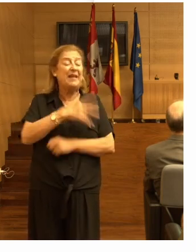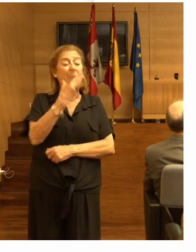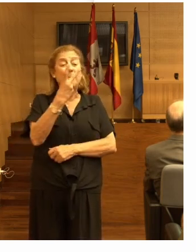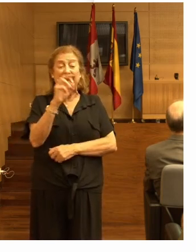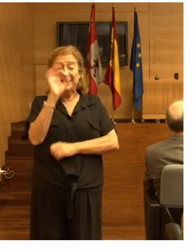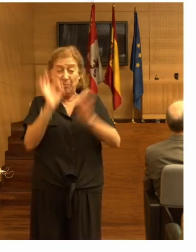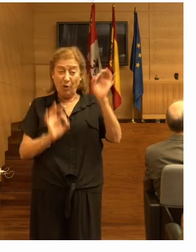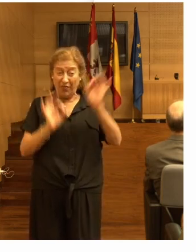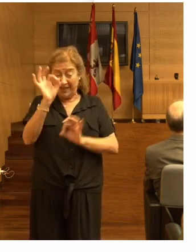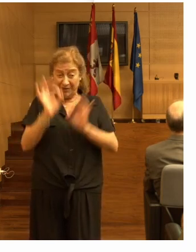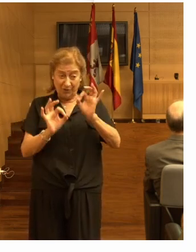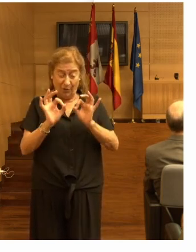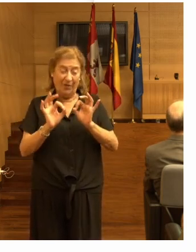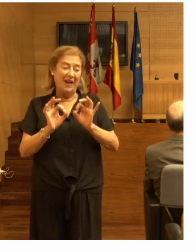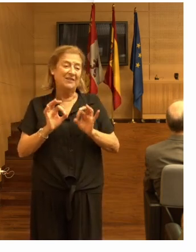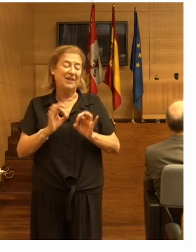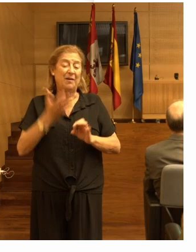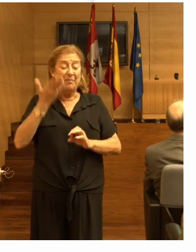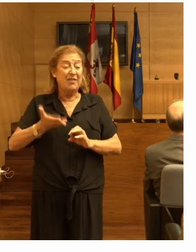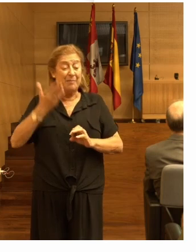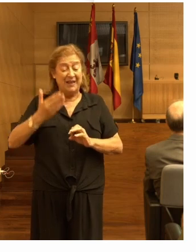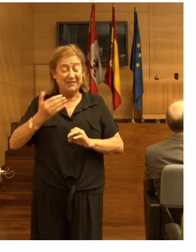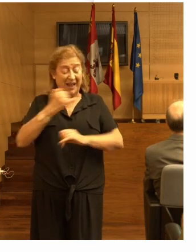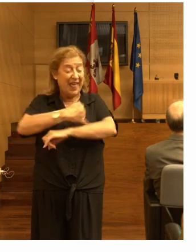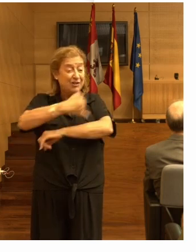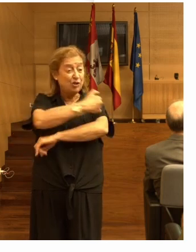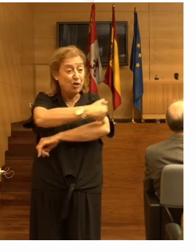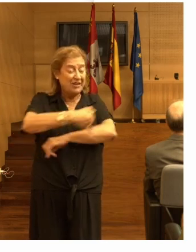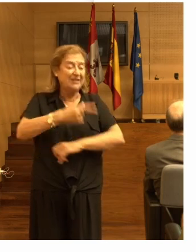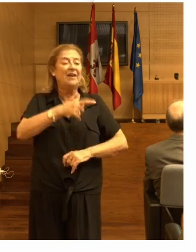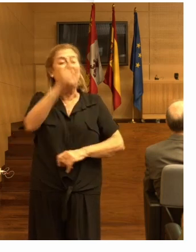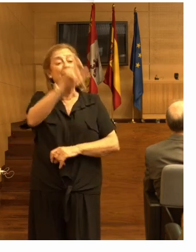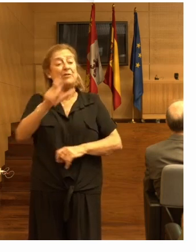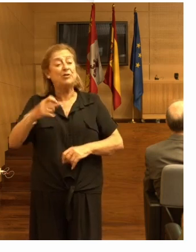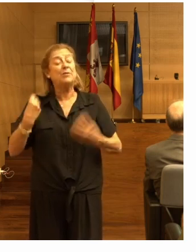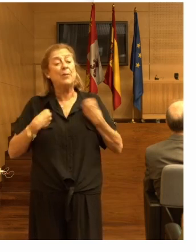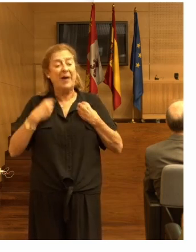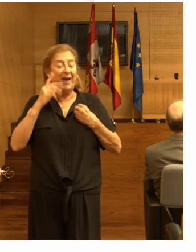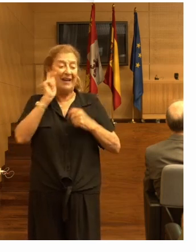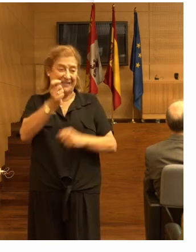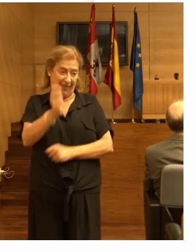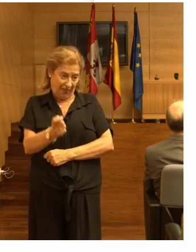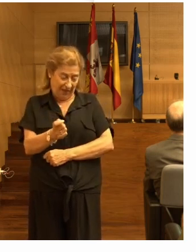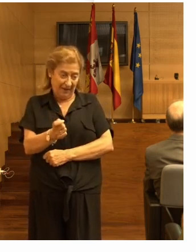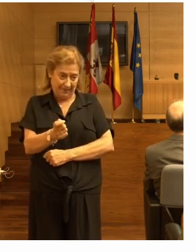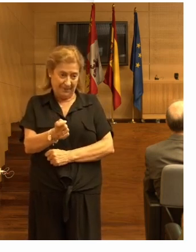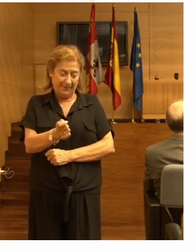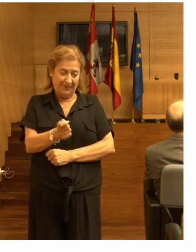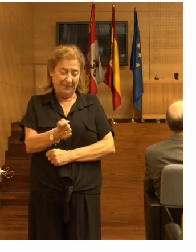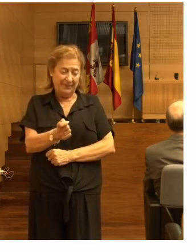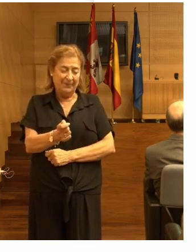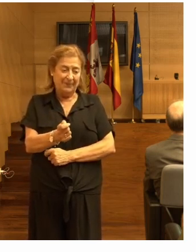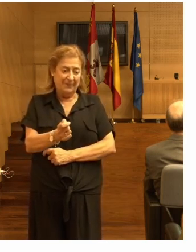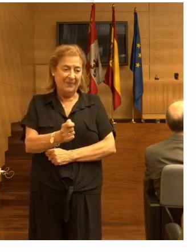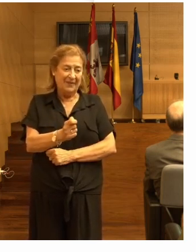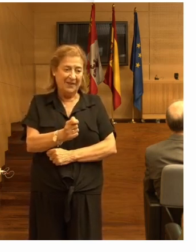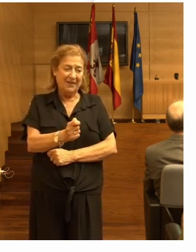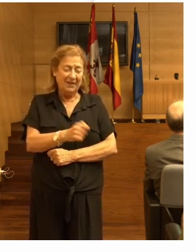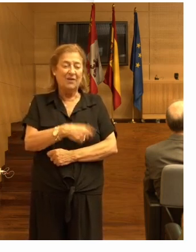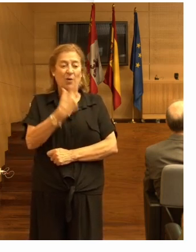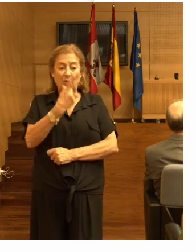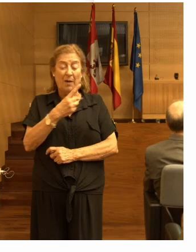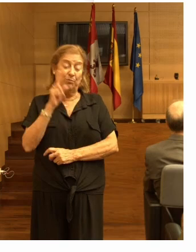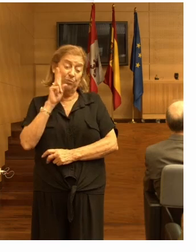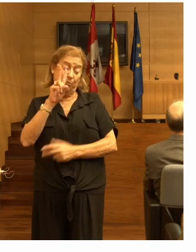de las principales lesiones se producen en las personas que viven en residencias. Desde la